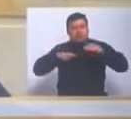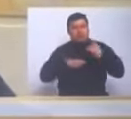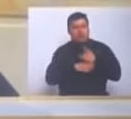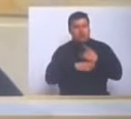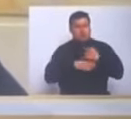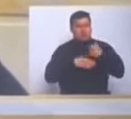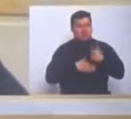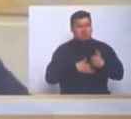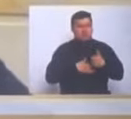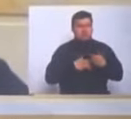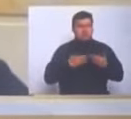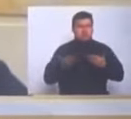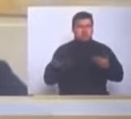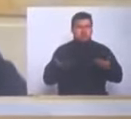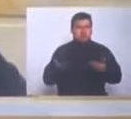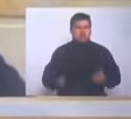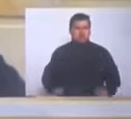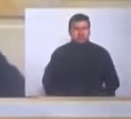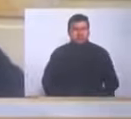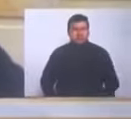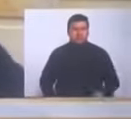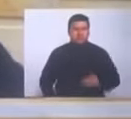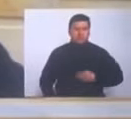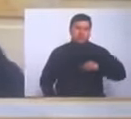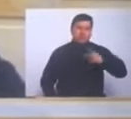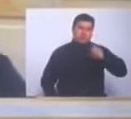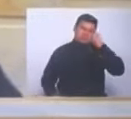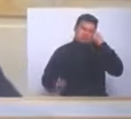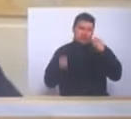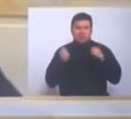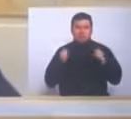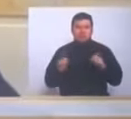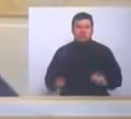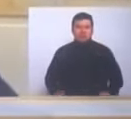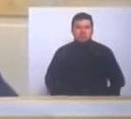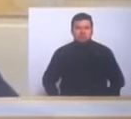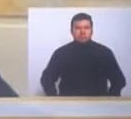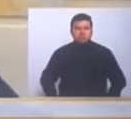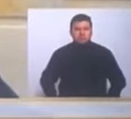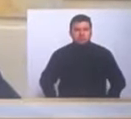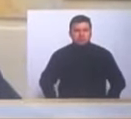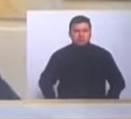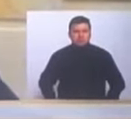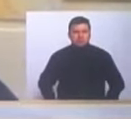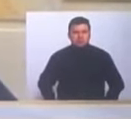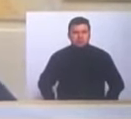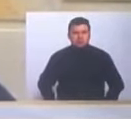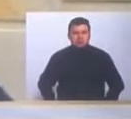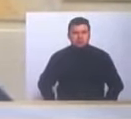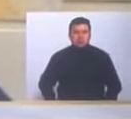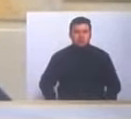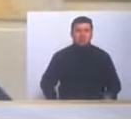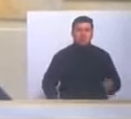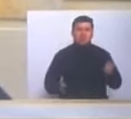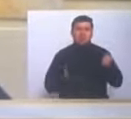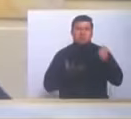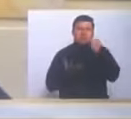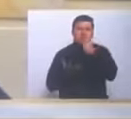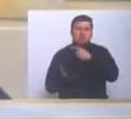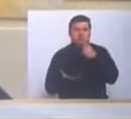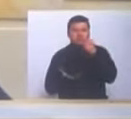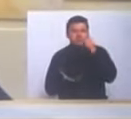usuarios puedan tener un buen servicio. Esa es mi segunda preocupación. La inversión que